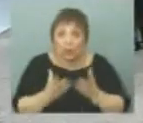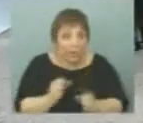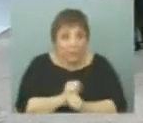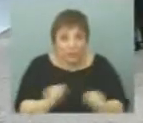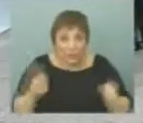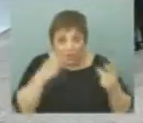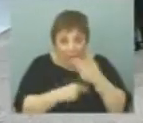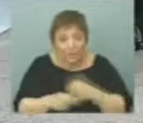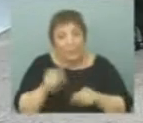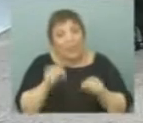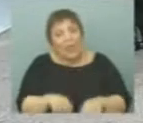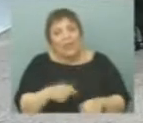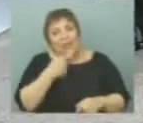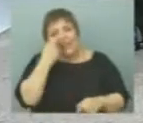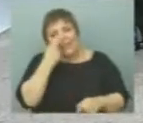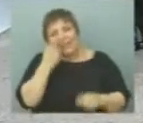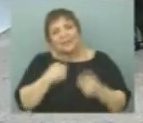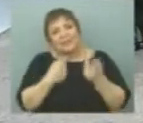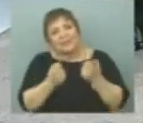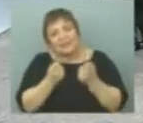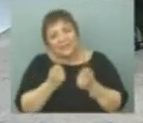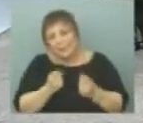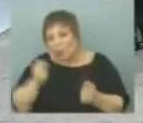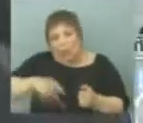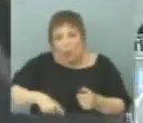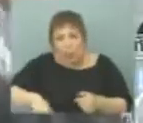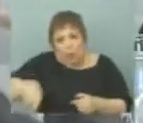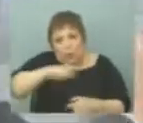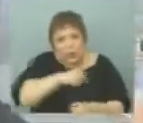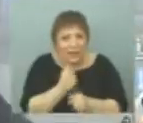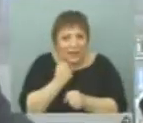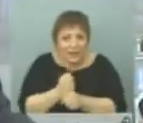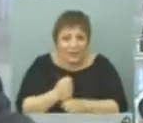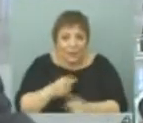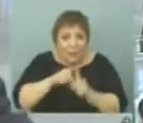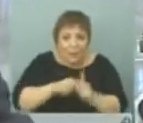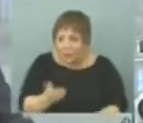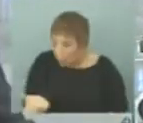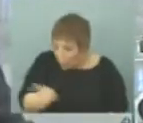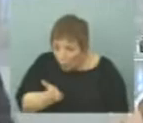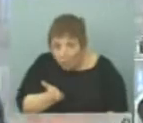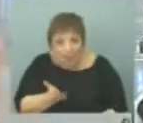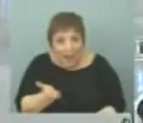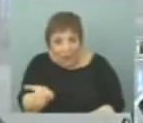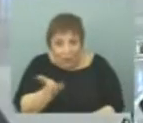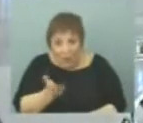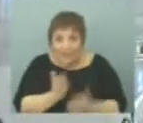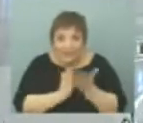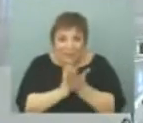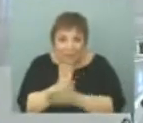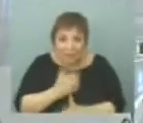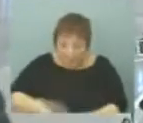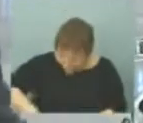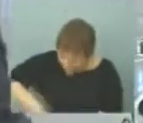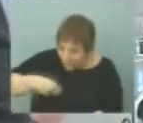Al fin, hablemos de propuestas que le interesan también a la gente común y corriente, al trabajador común y corriente, que todos los meses ve que hay una mano que se le mete en el